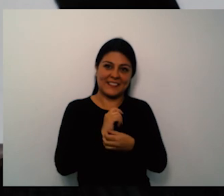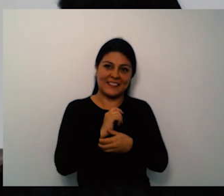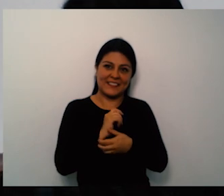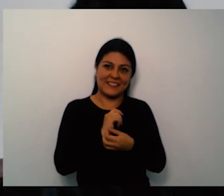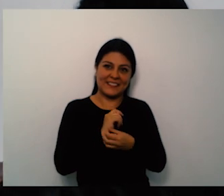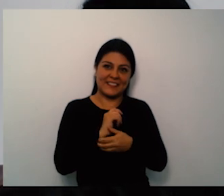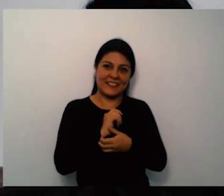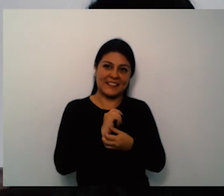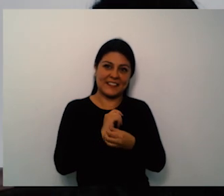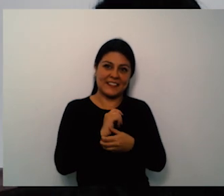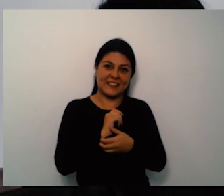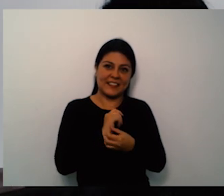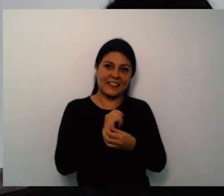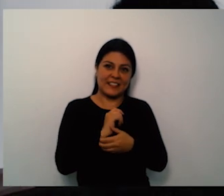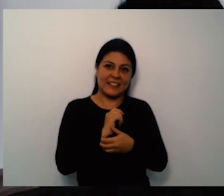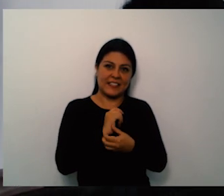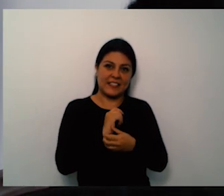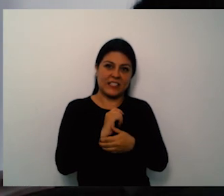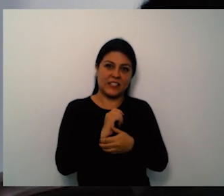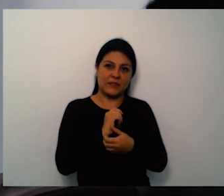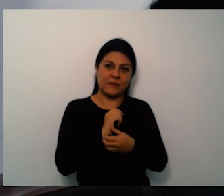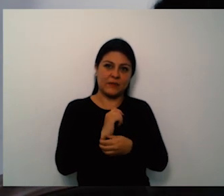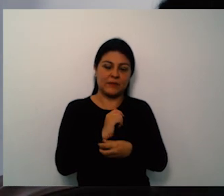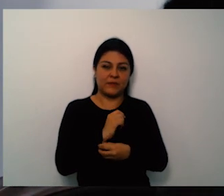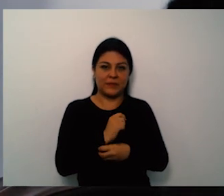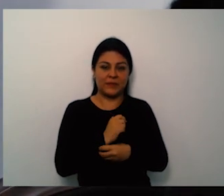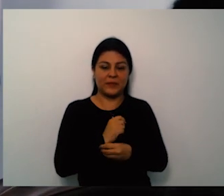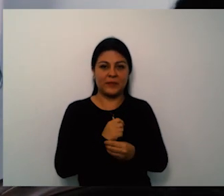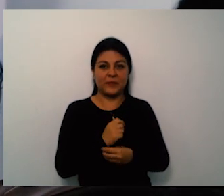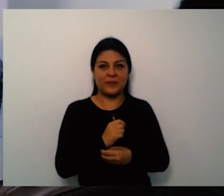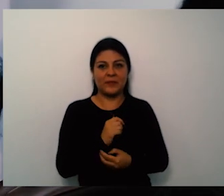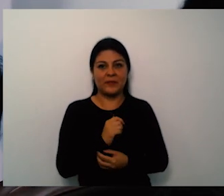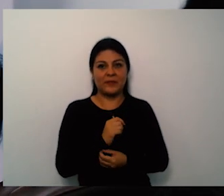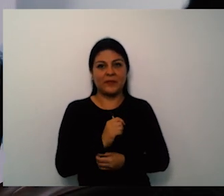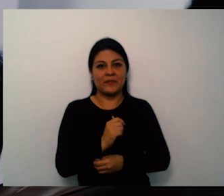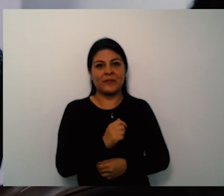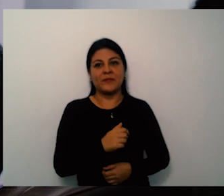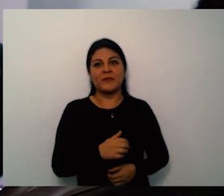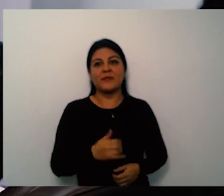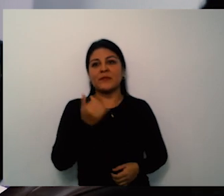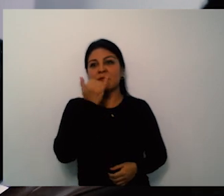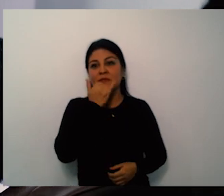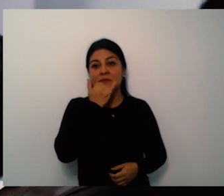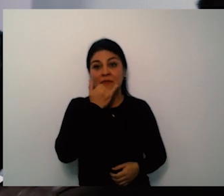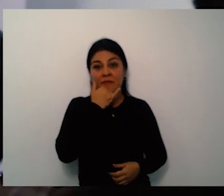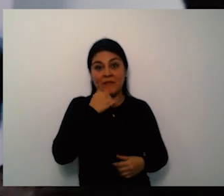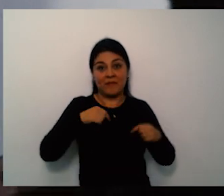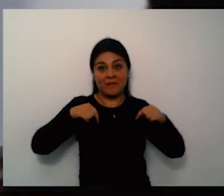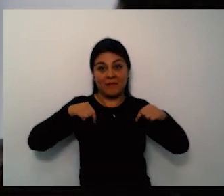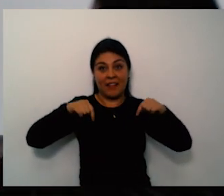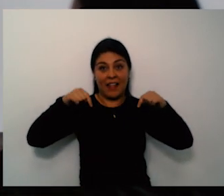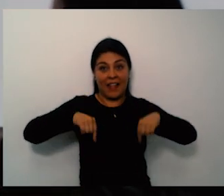atención en esa clínica del dolor que tanto necesita el